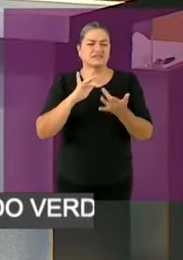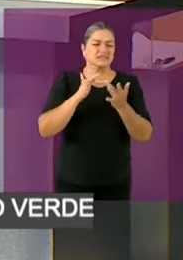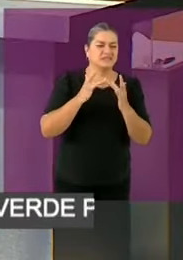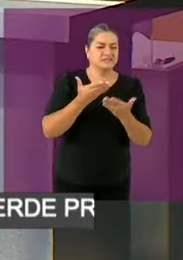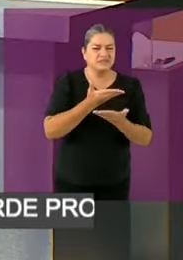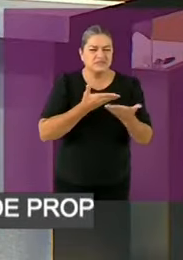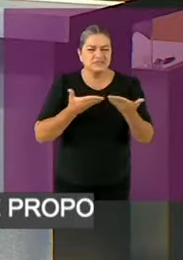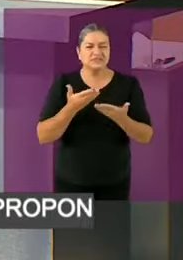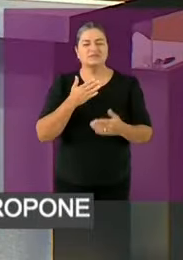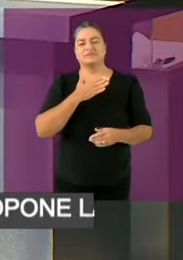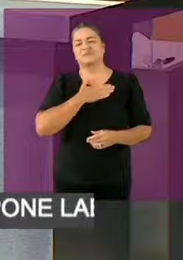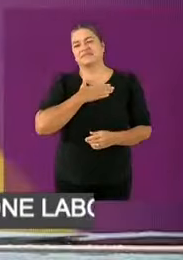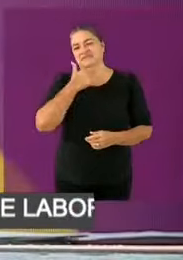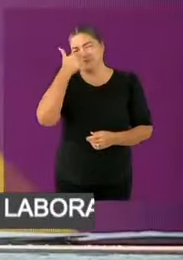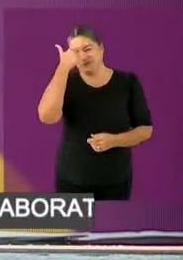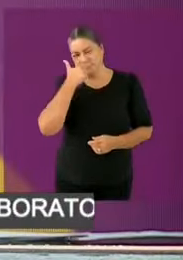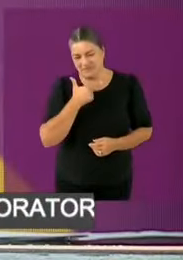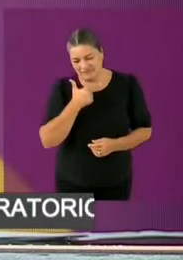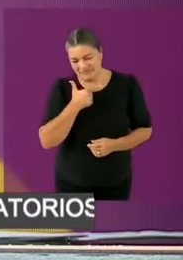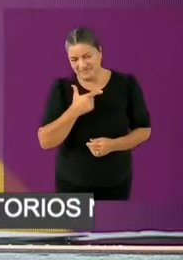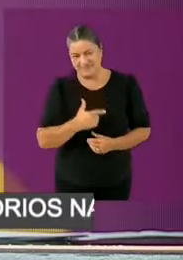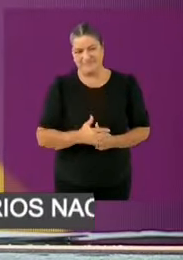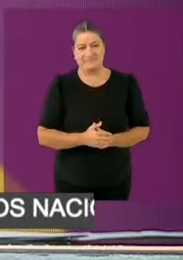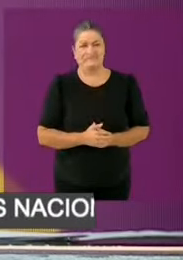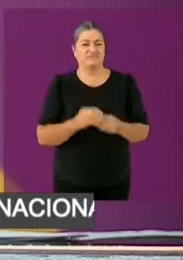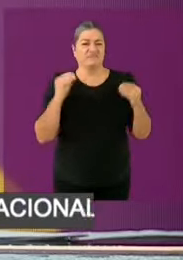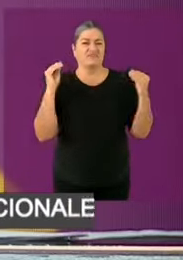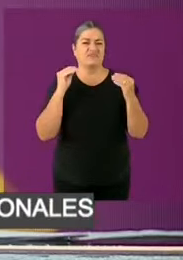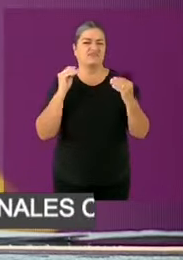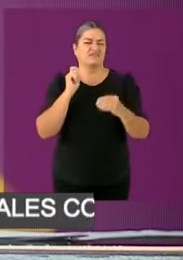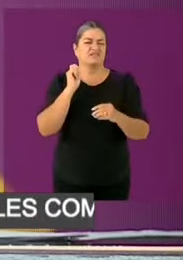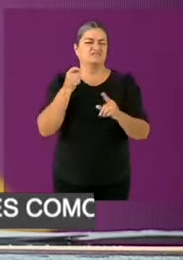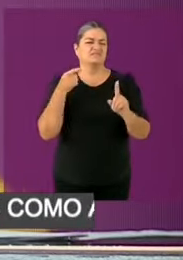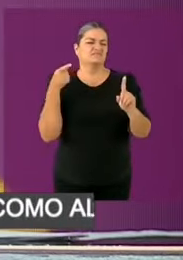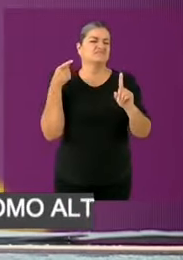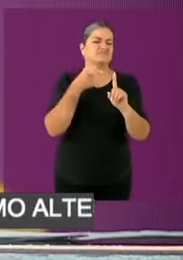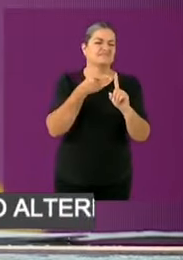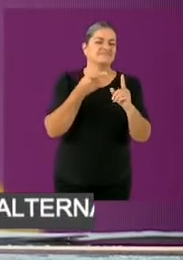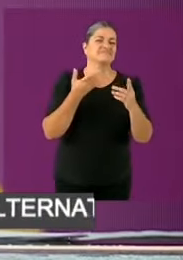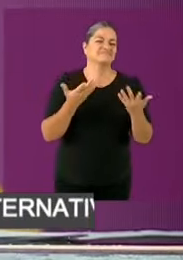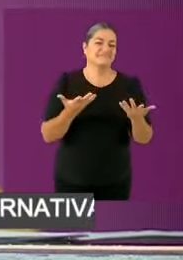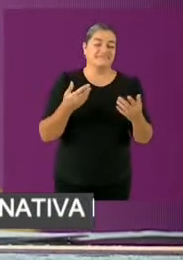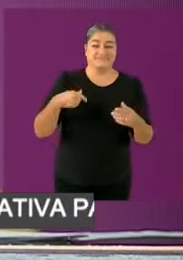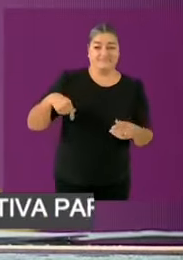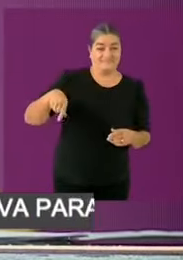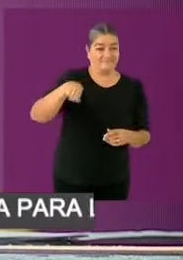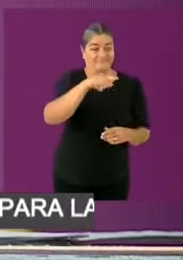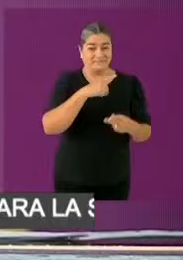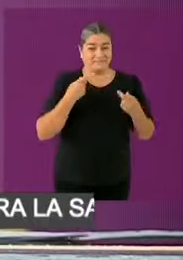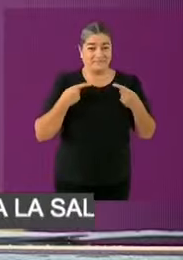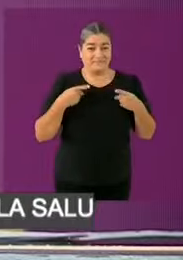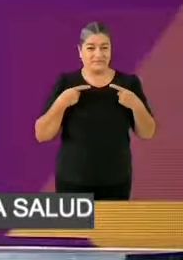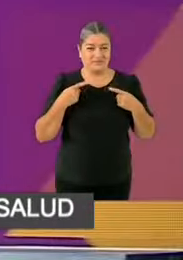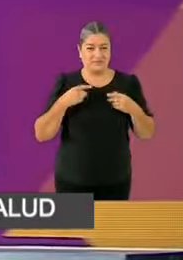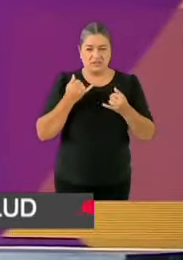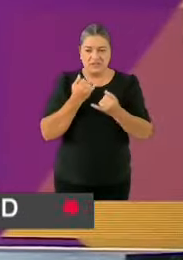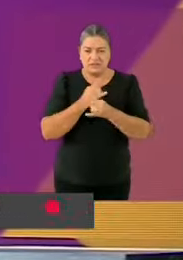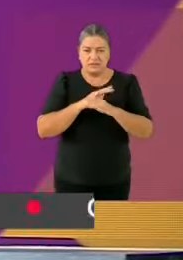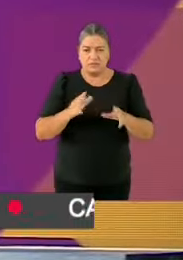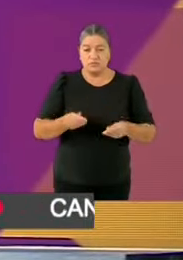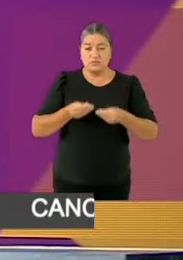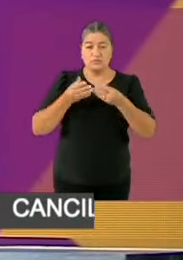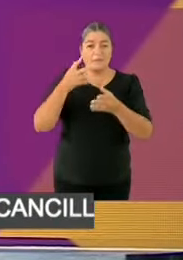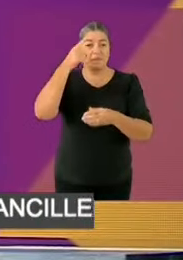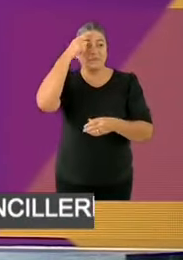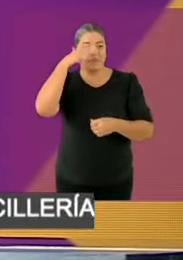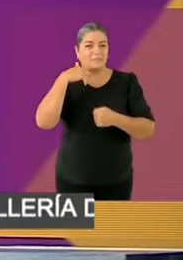que la ciudadanía cuente con más y mejor información que le permita definir el sentido de su voto el próximo domingo 2 de junio. Los